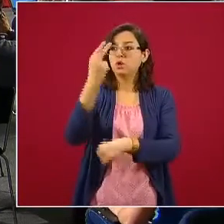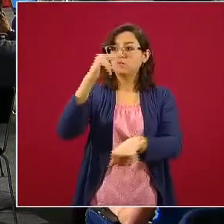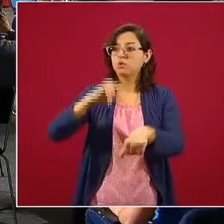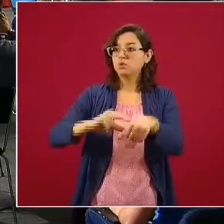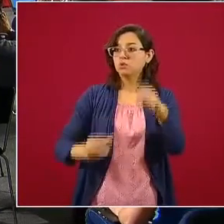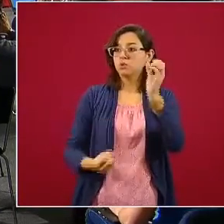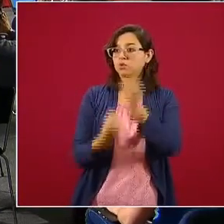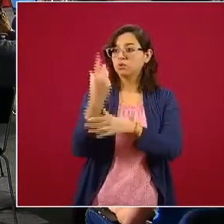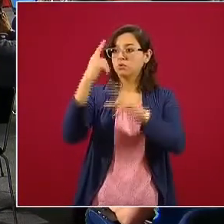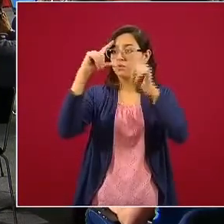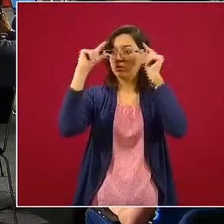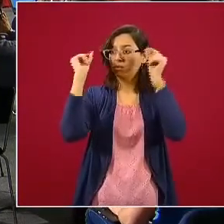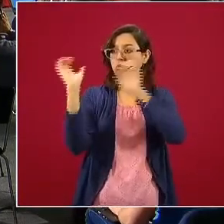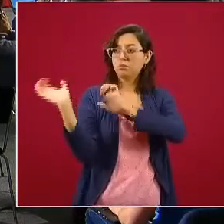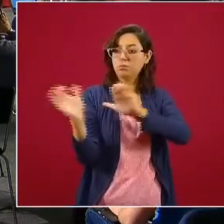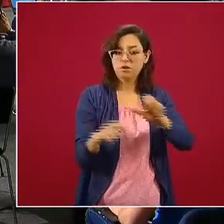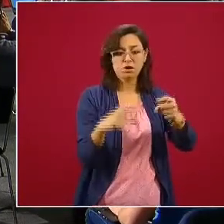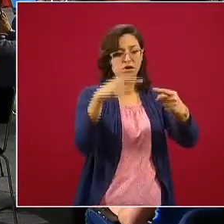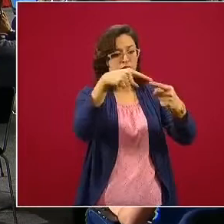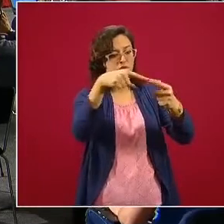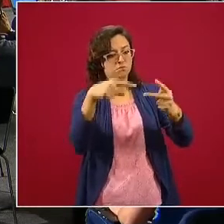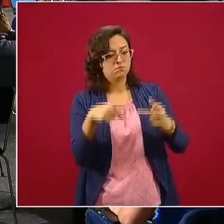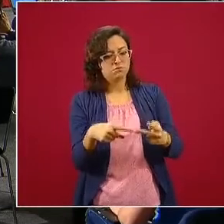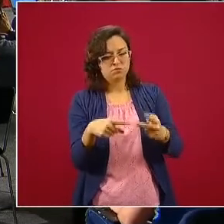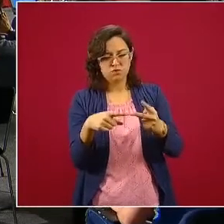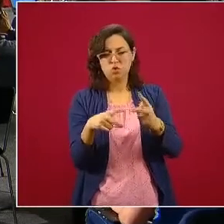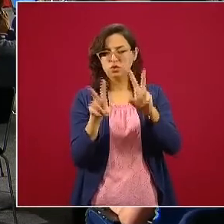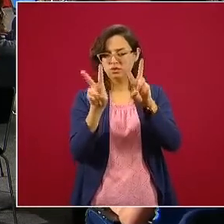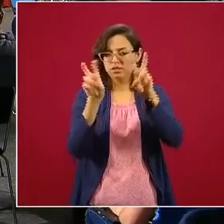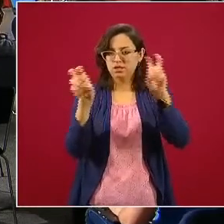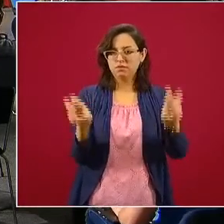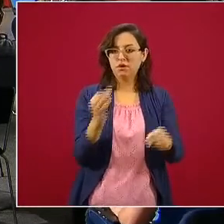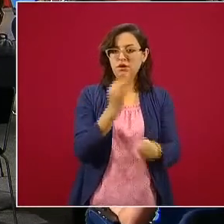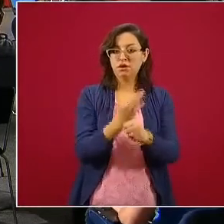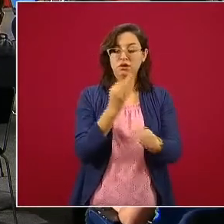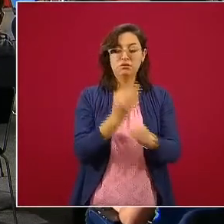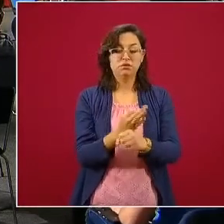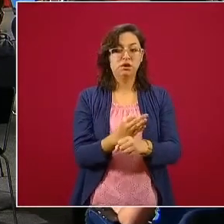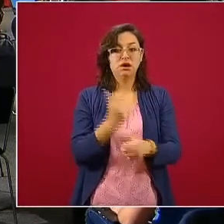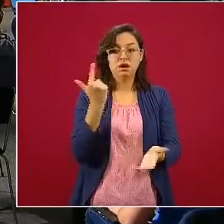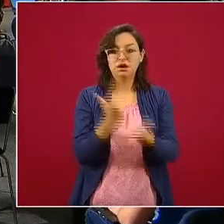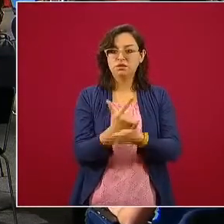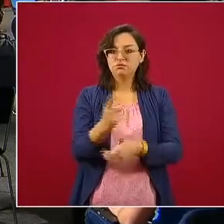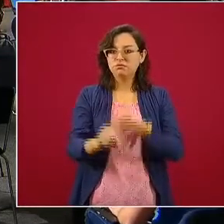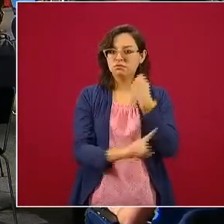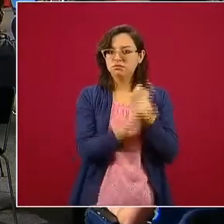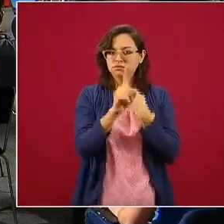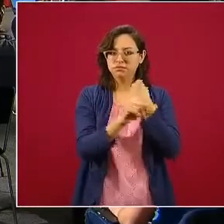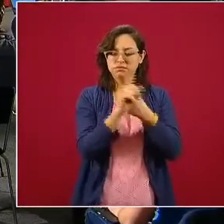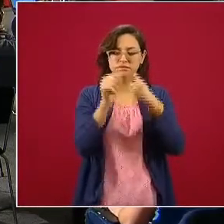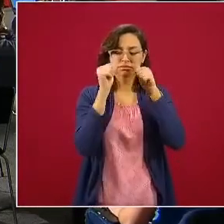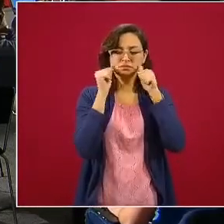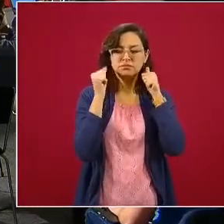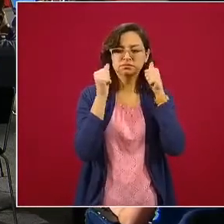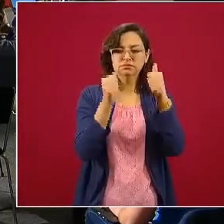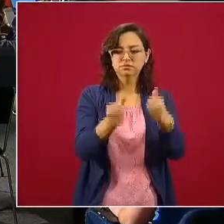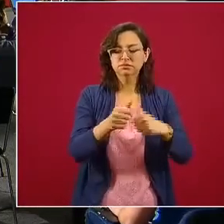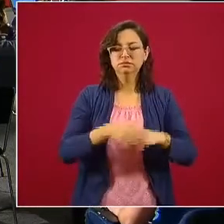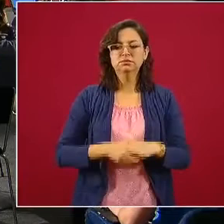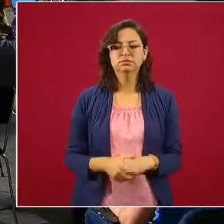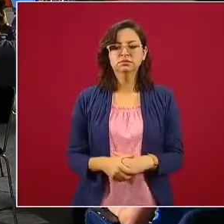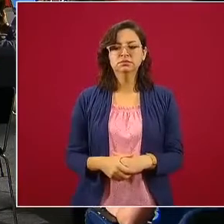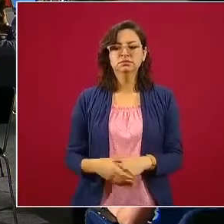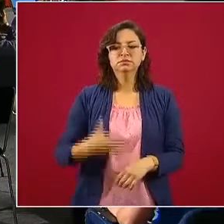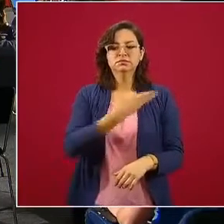mencionar dos, para enfrentar la emergencia. Este trabajo ha sido coordinado por nuestro señor